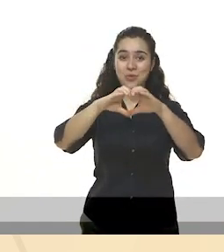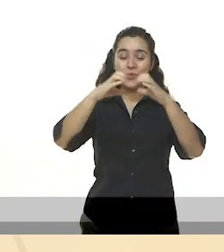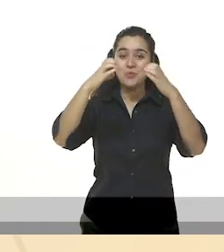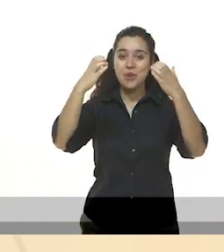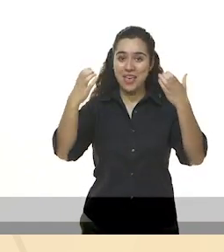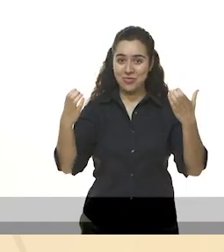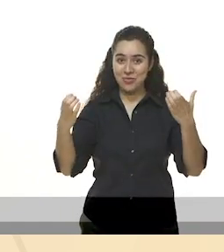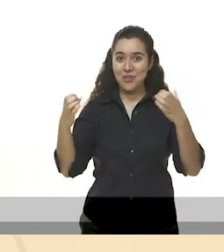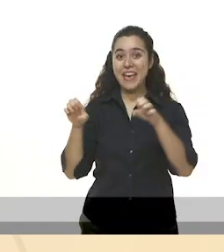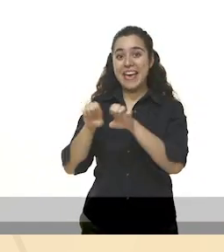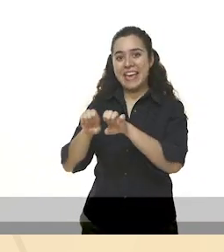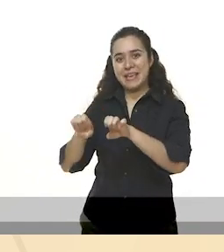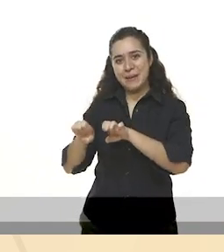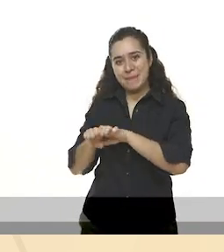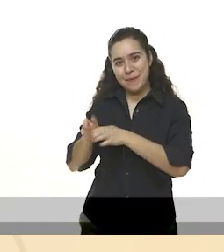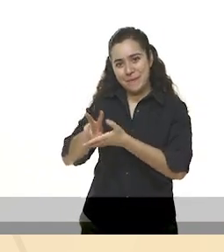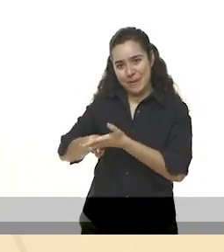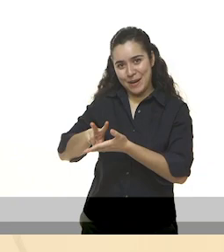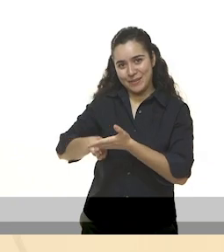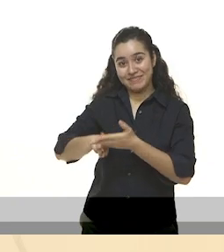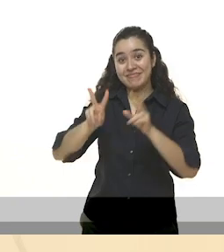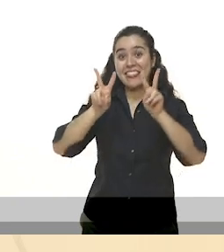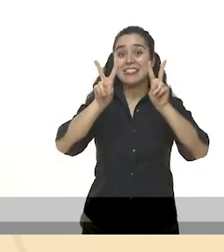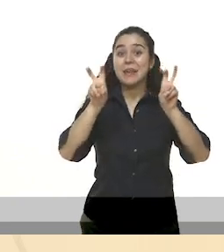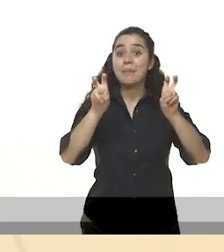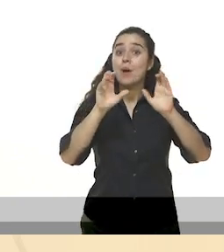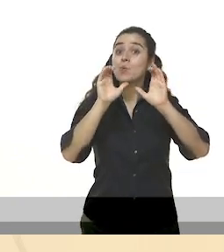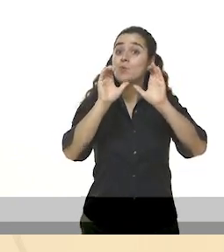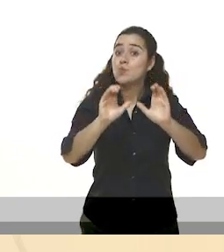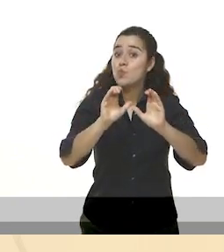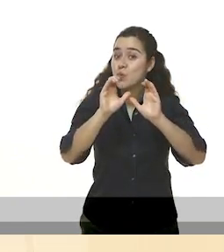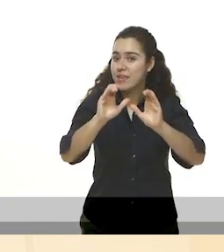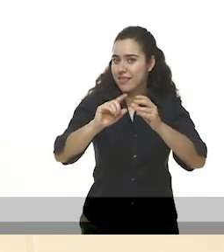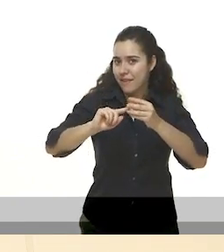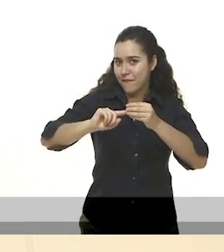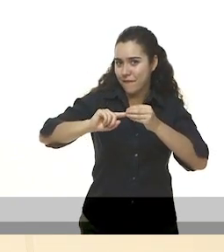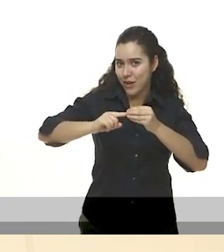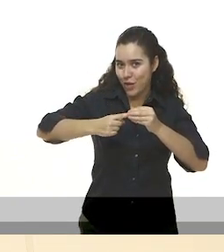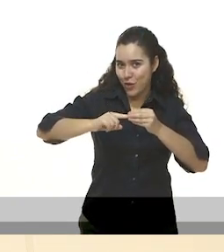tropa de los valores, que lleva por título Cuida tu frijol. ¡Comencemos!